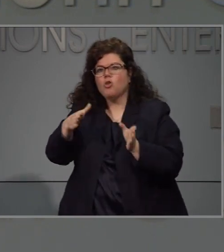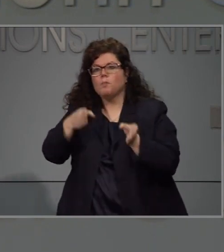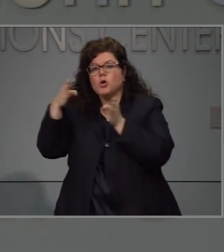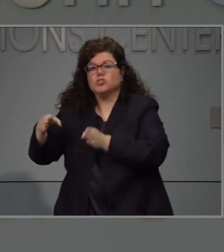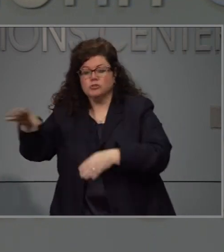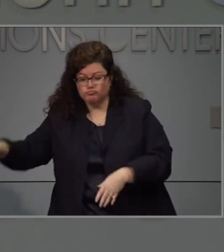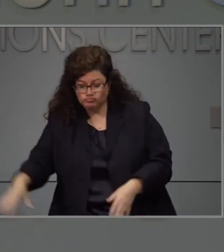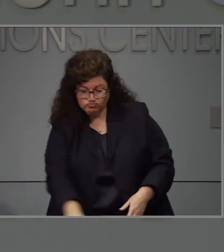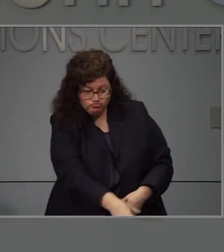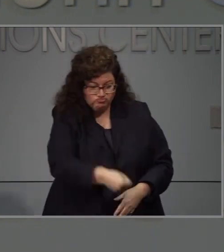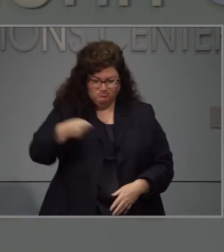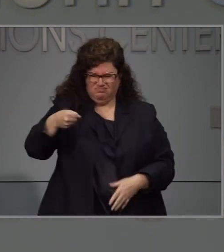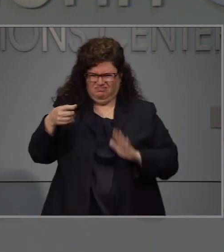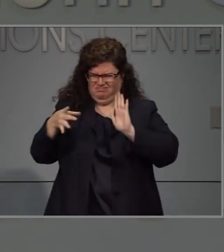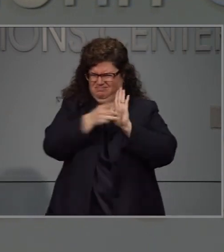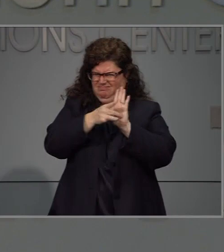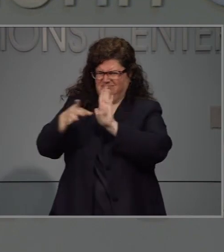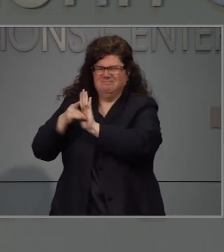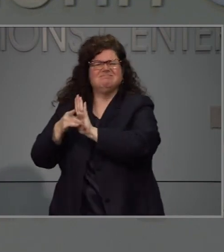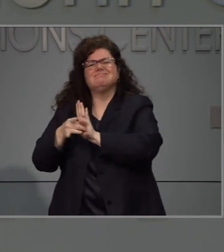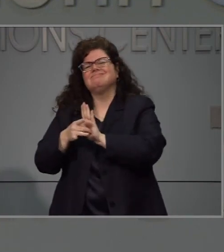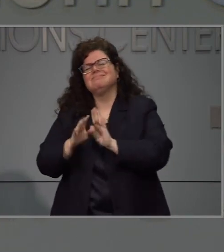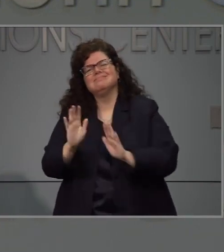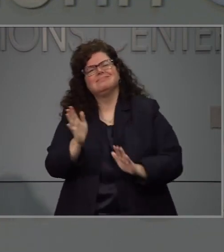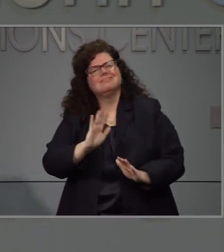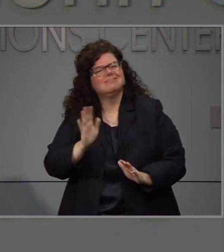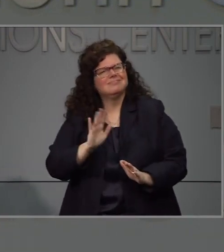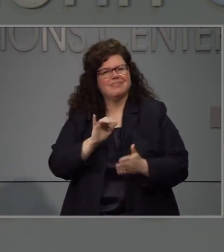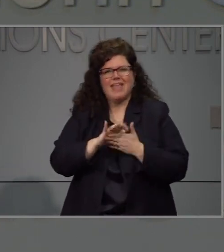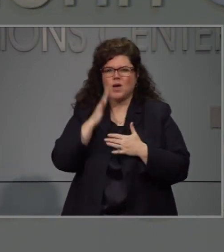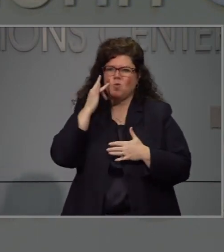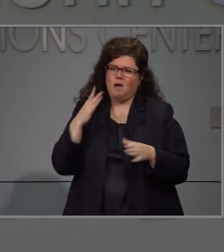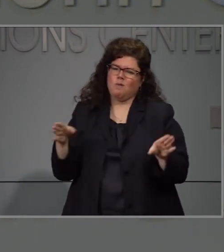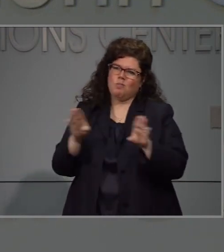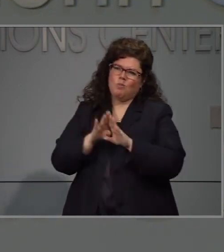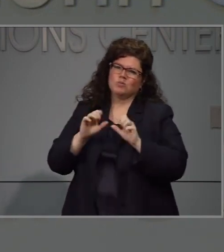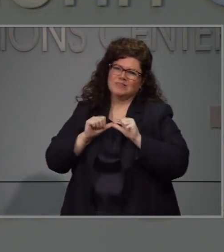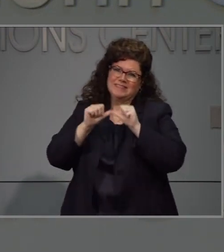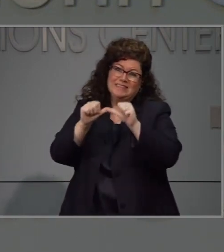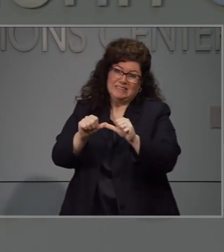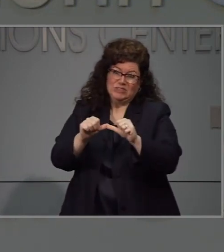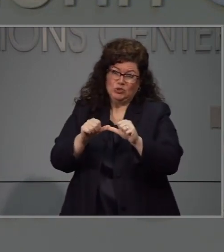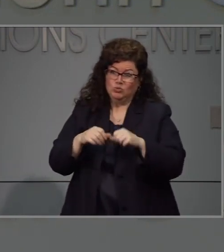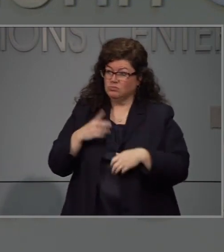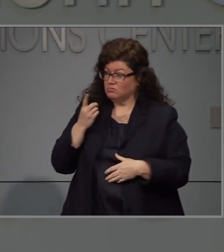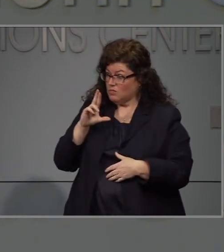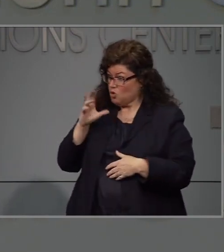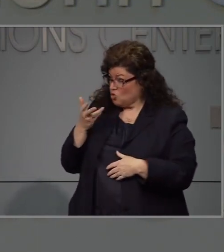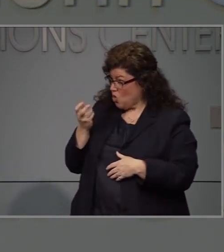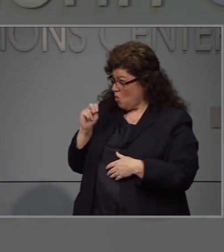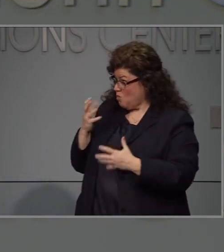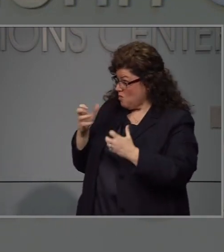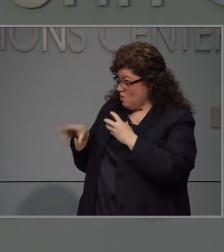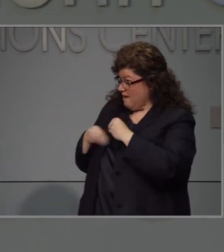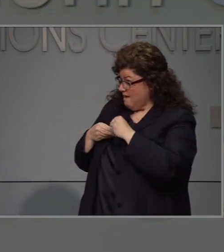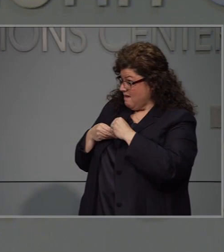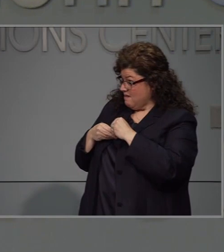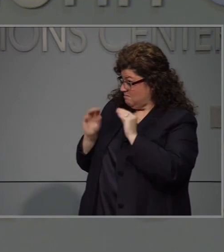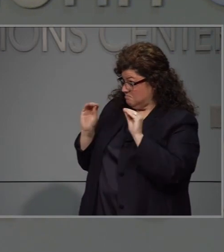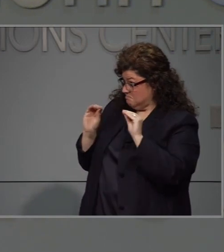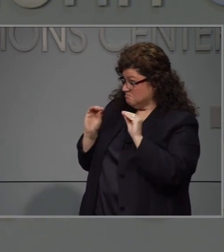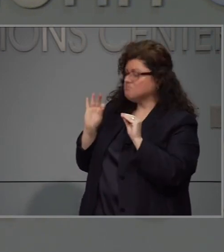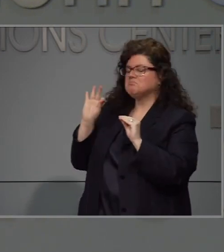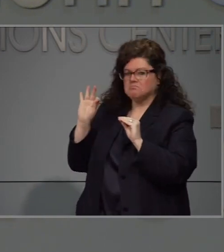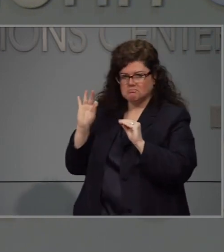suceder. Así es de que estamos tomando medidas con precaución en la fase dos. Algo más que quiera agregar.